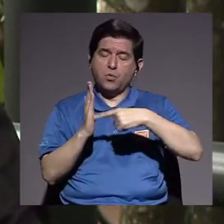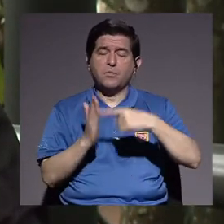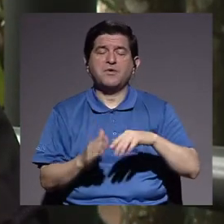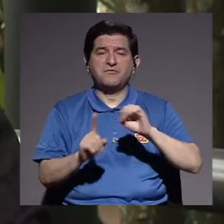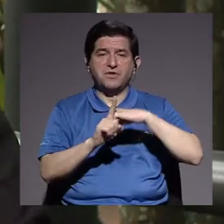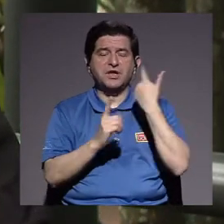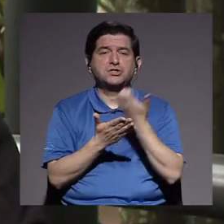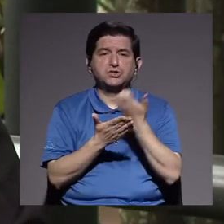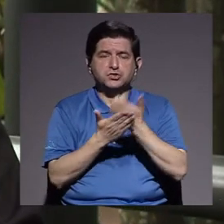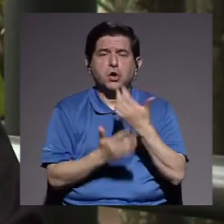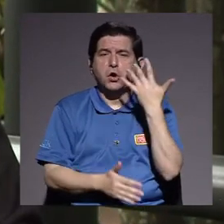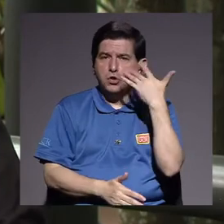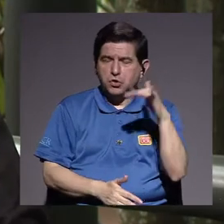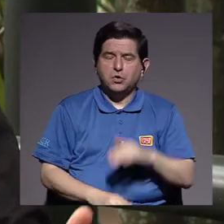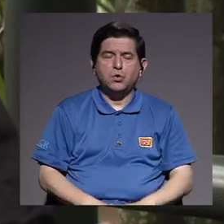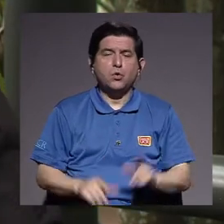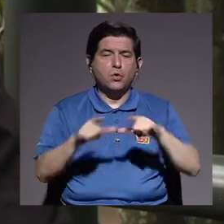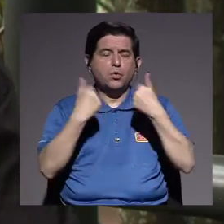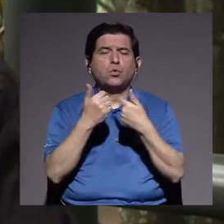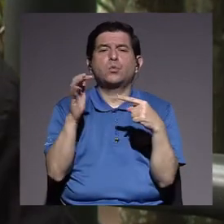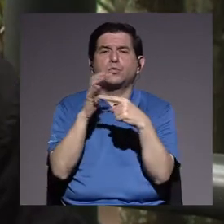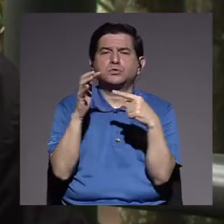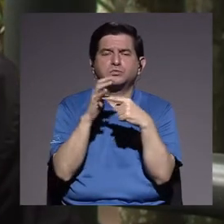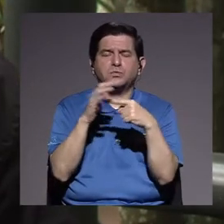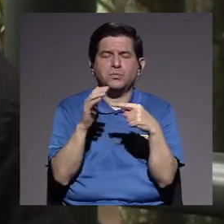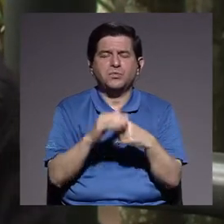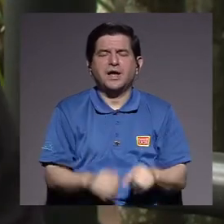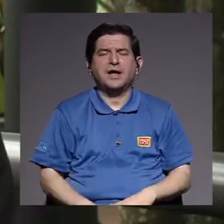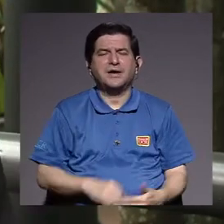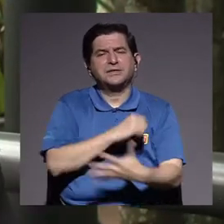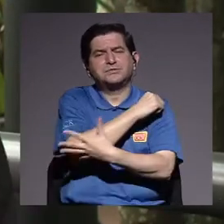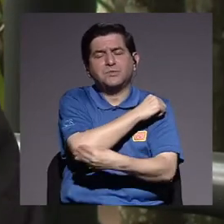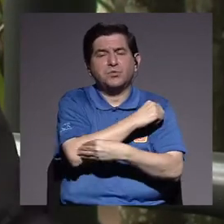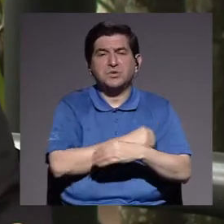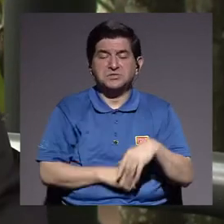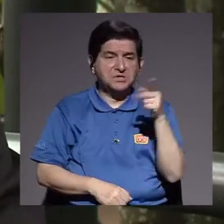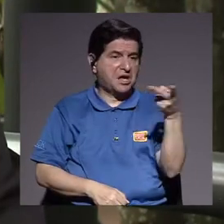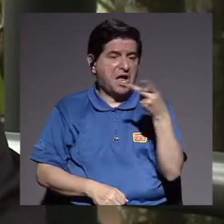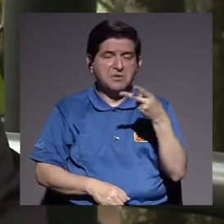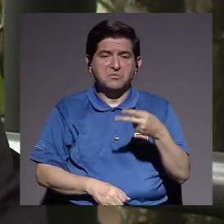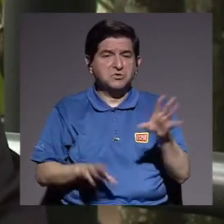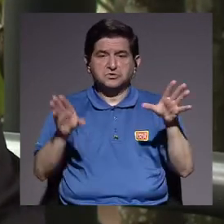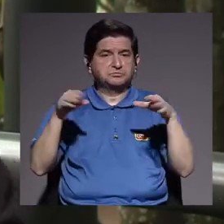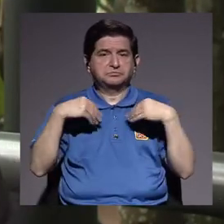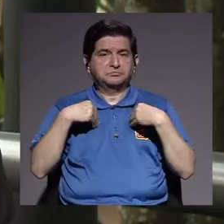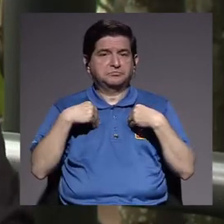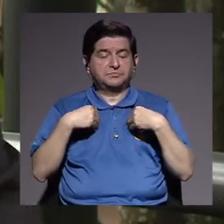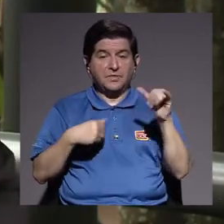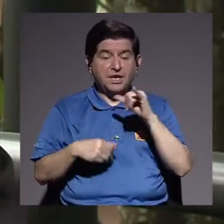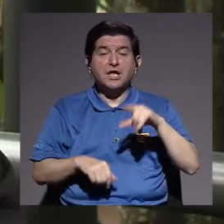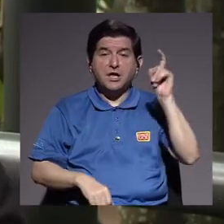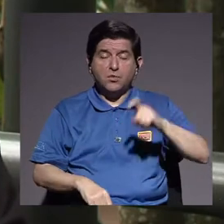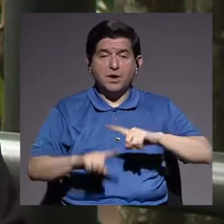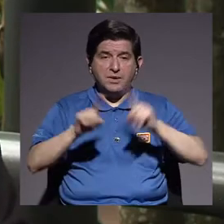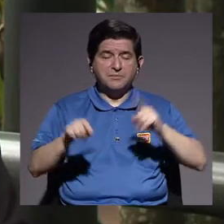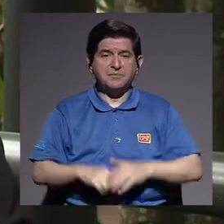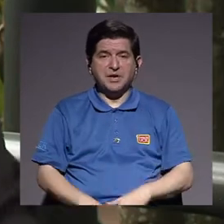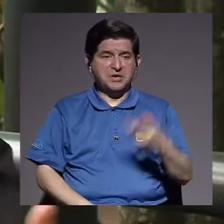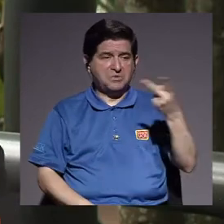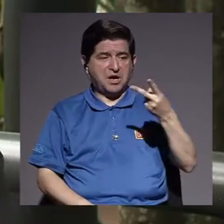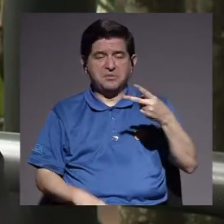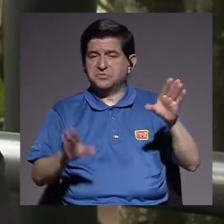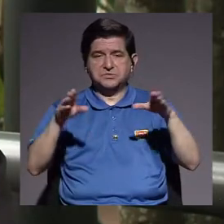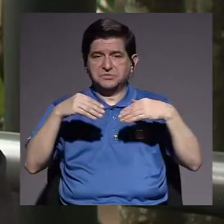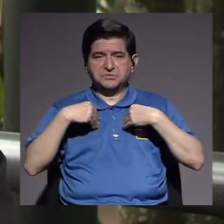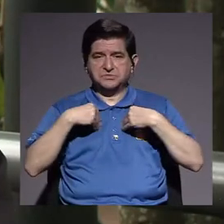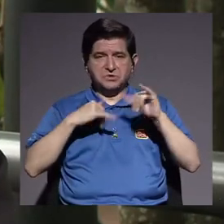perfil socioeconómico muy semejante, ¿entiendas? Si son sectores populares empobrecidos, excluidos, no se reconocían. Tenían las mismas necesidades y ellos no